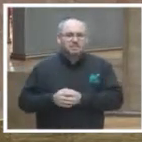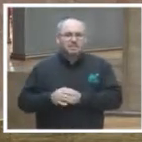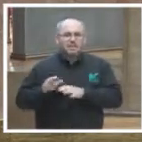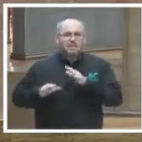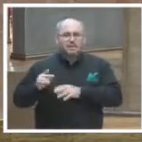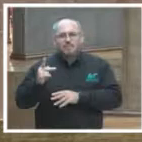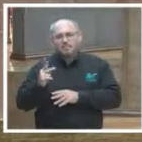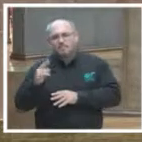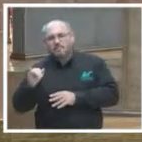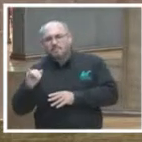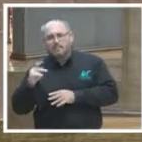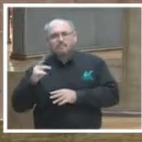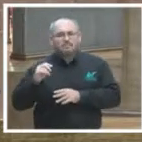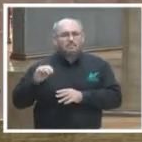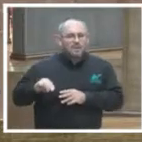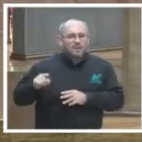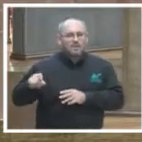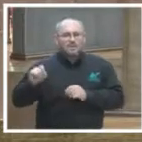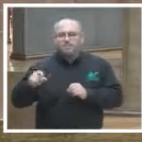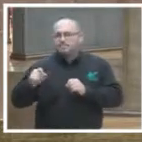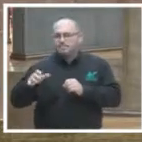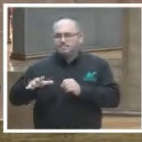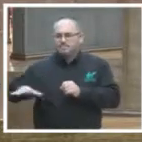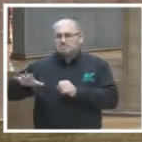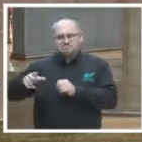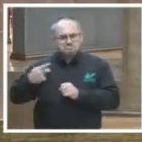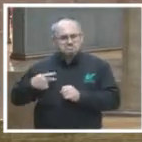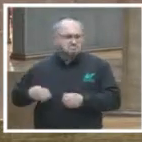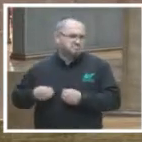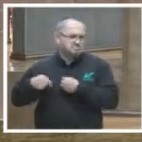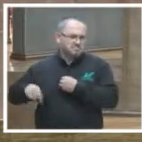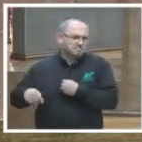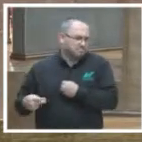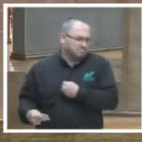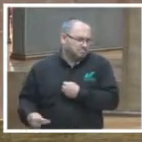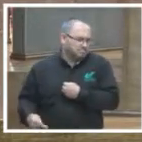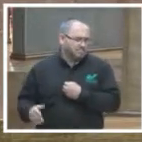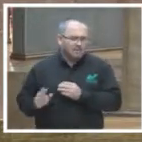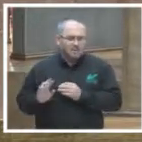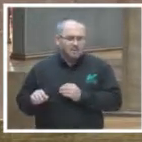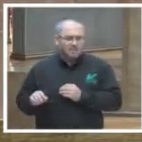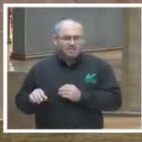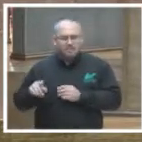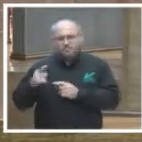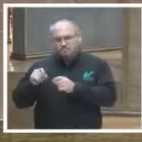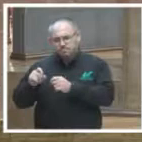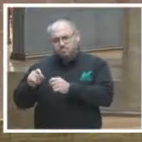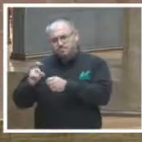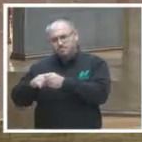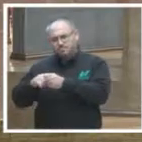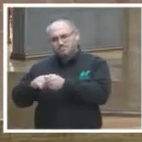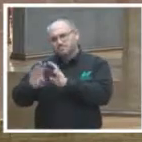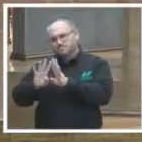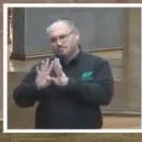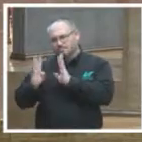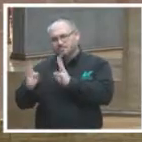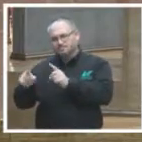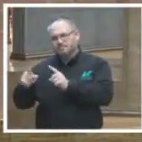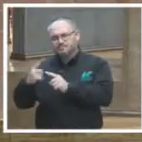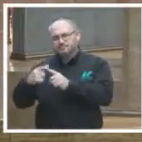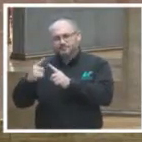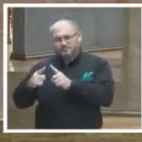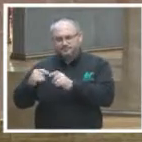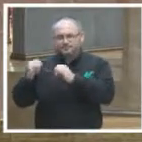algún partido político a la misma sociedad o inclusive de los tribunales electorales y los órganos